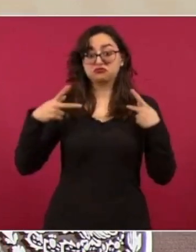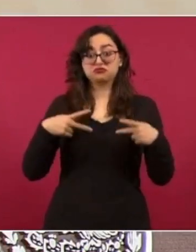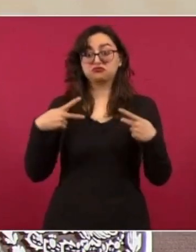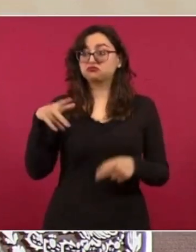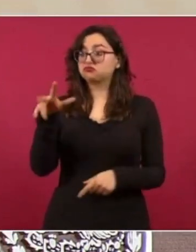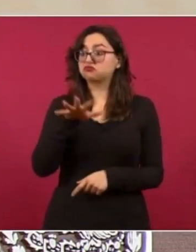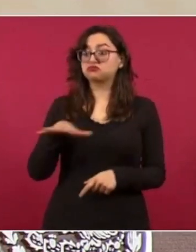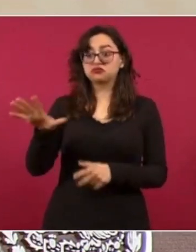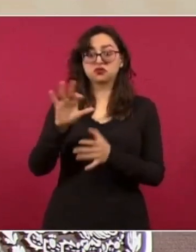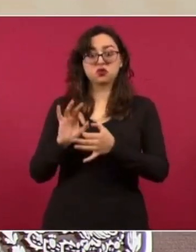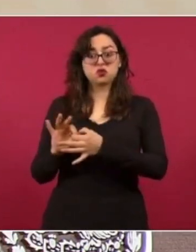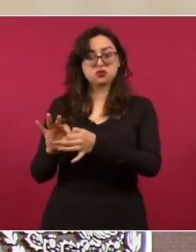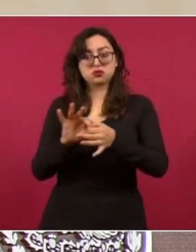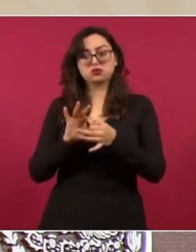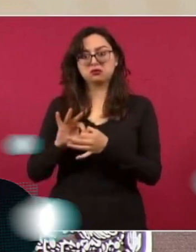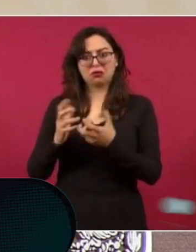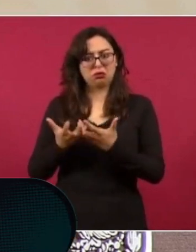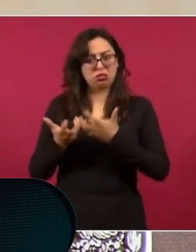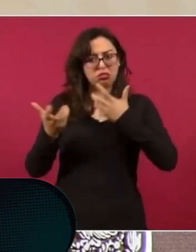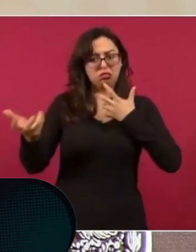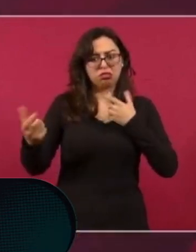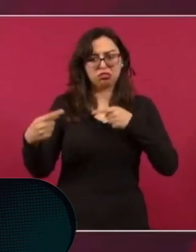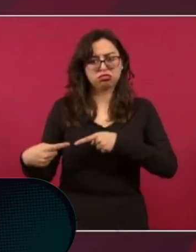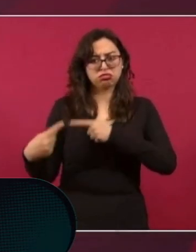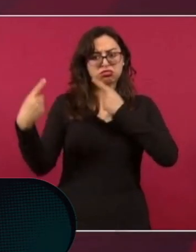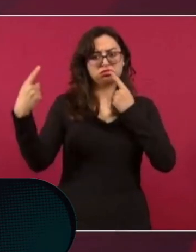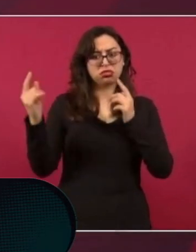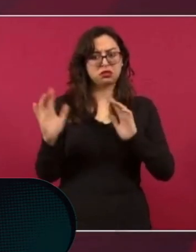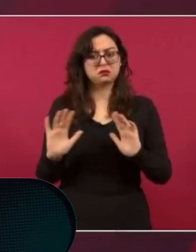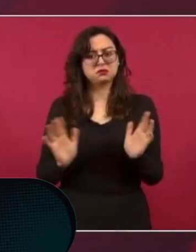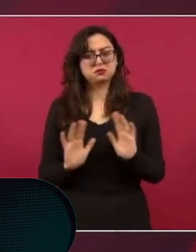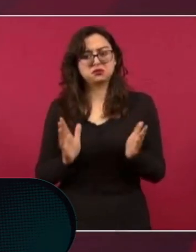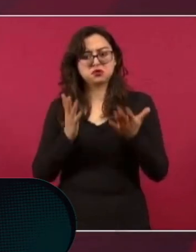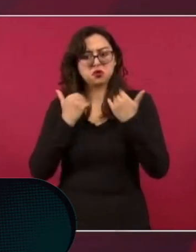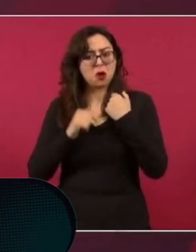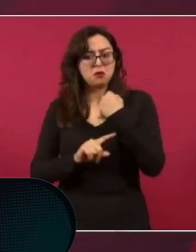ningún problema, no hay diferencias con la gente.